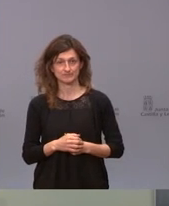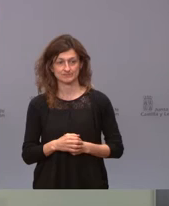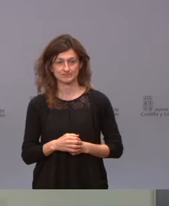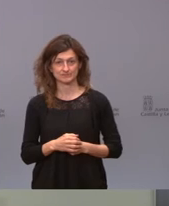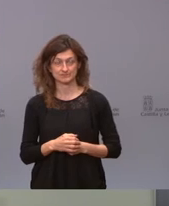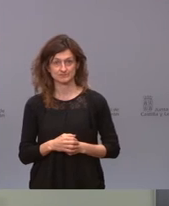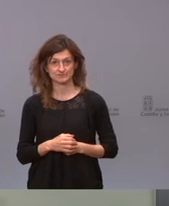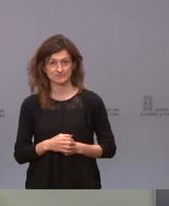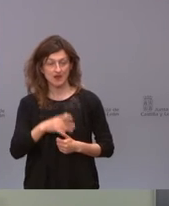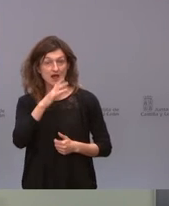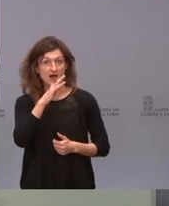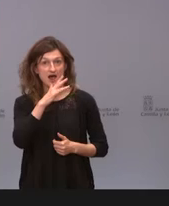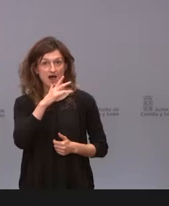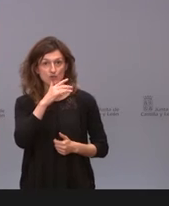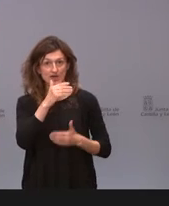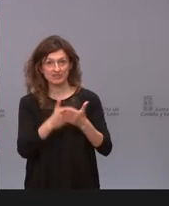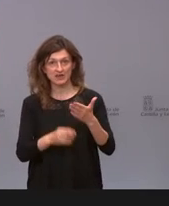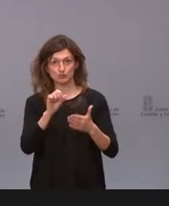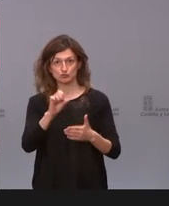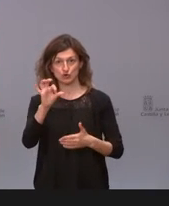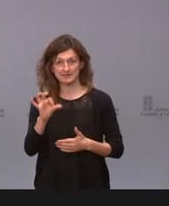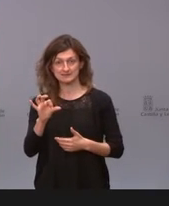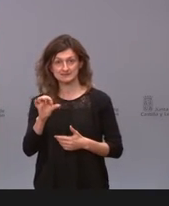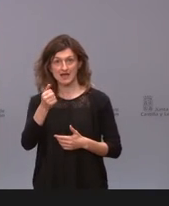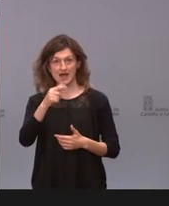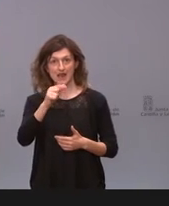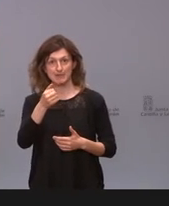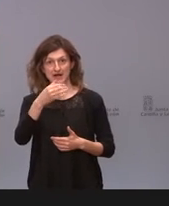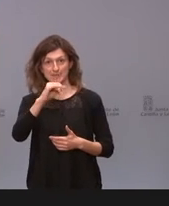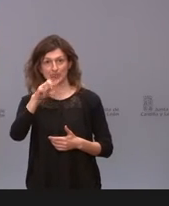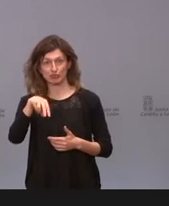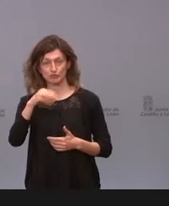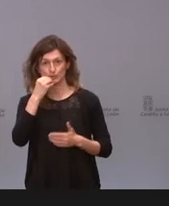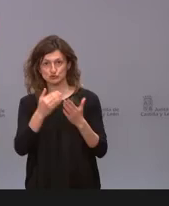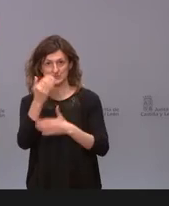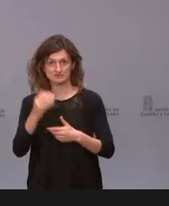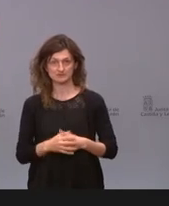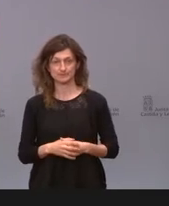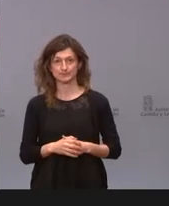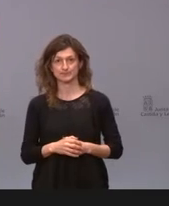vamos a pasar ya al diario.es ahí está Alba Camazón Alba buenos días